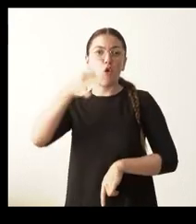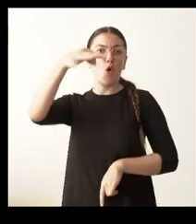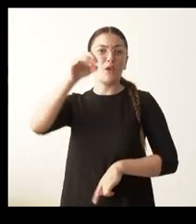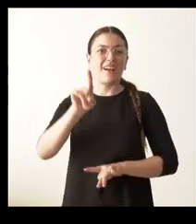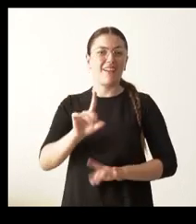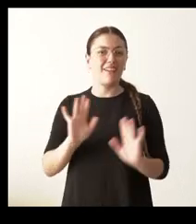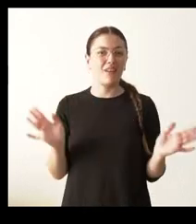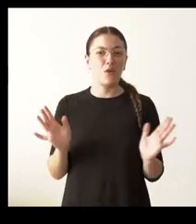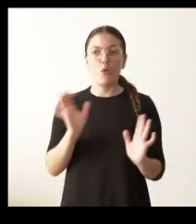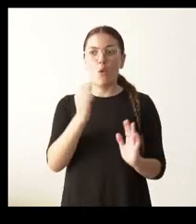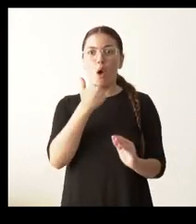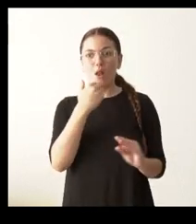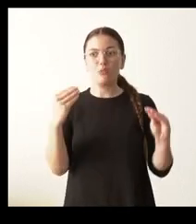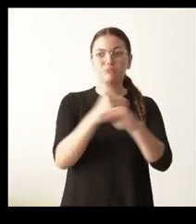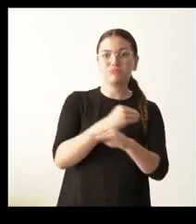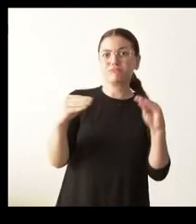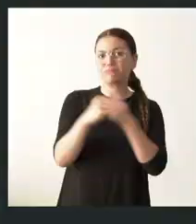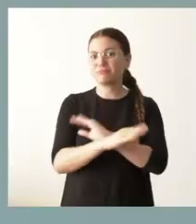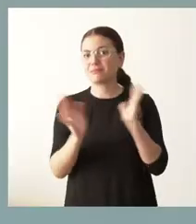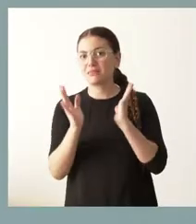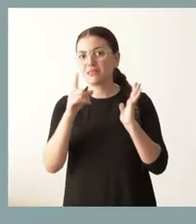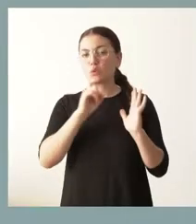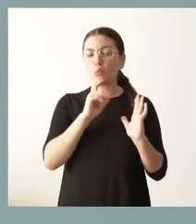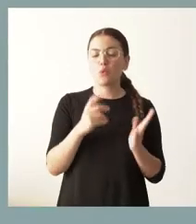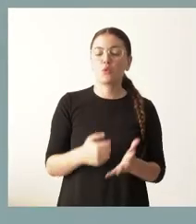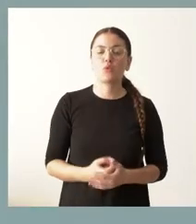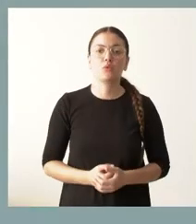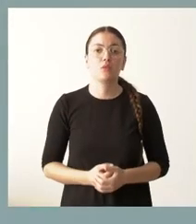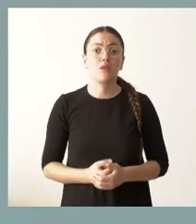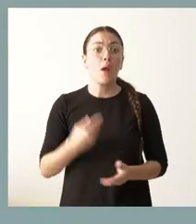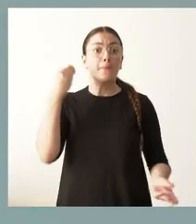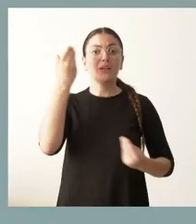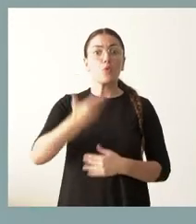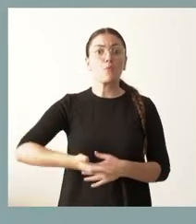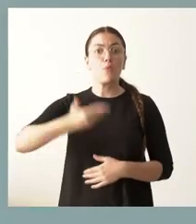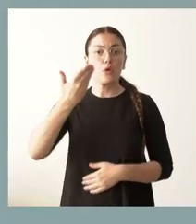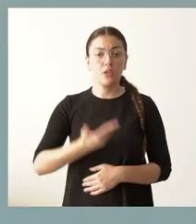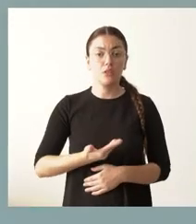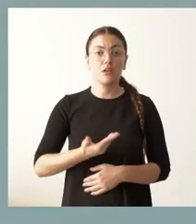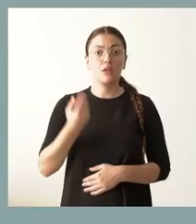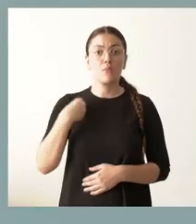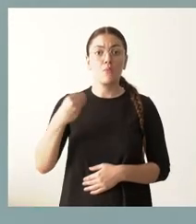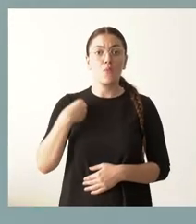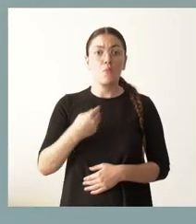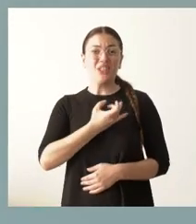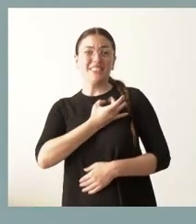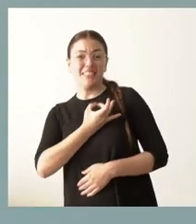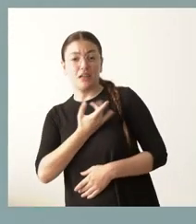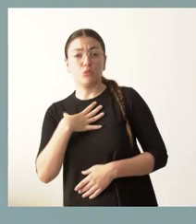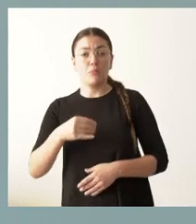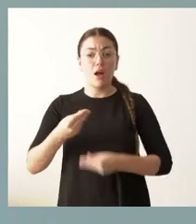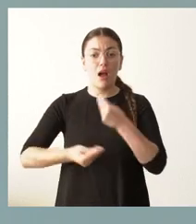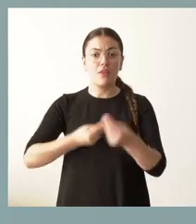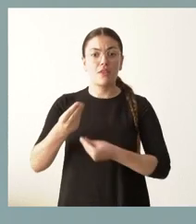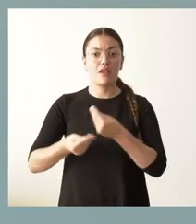alguna discrepancia en esta materia. Nos parece muy importante la contribución que puedan hacer los agentes del diálogo social en materia